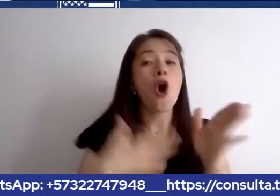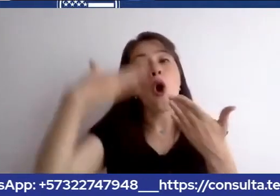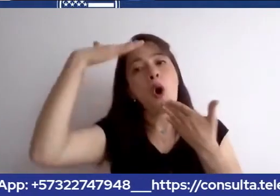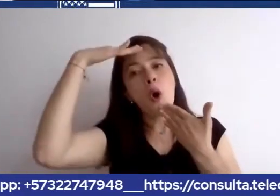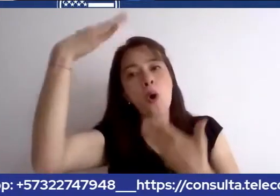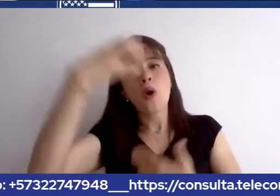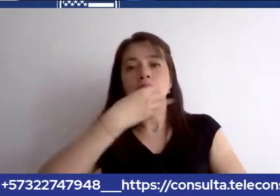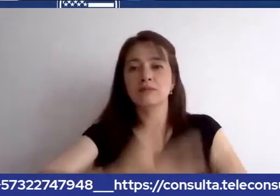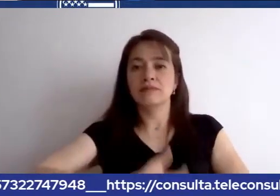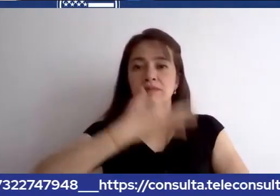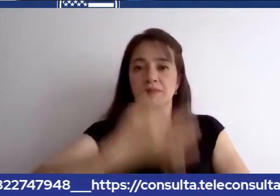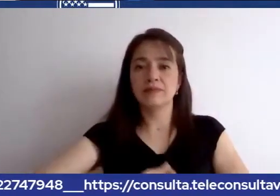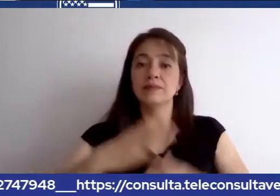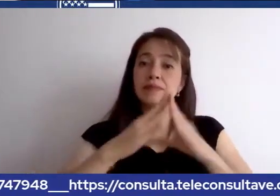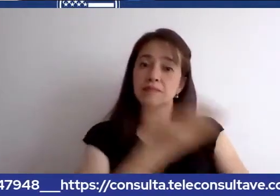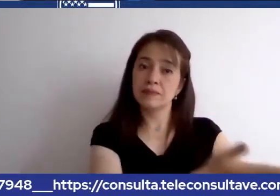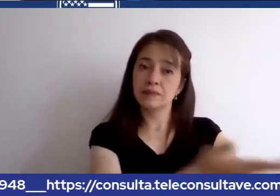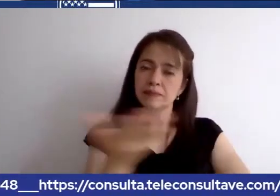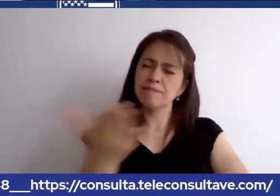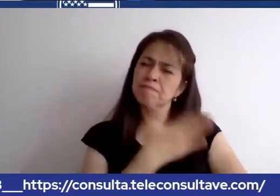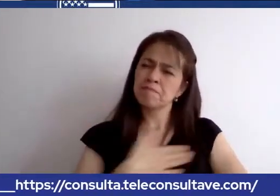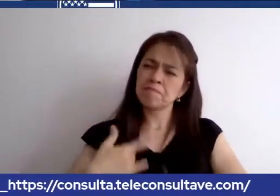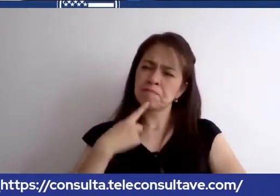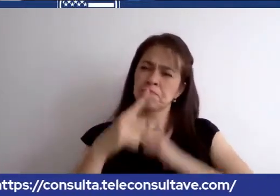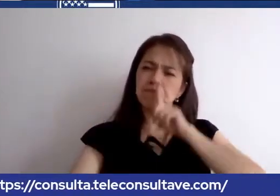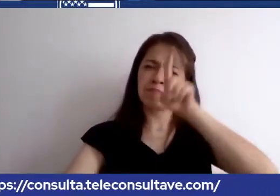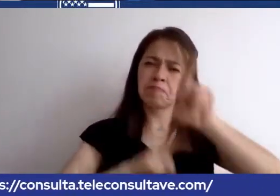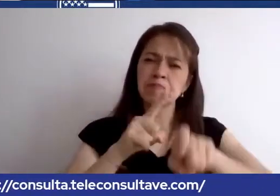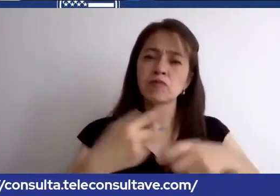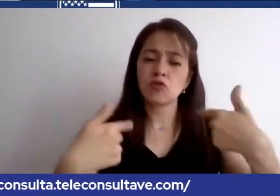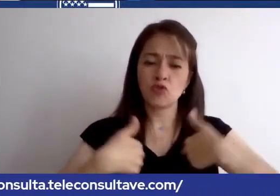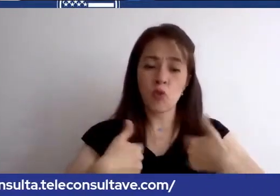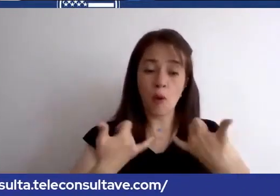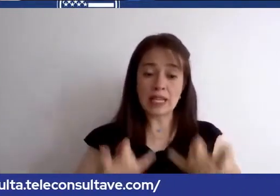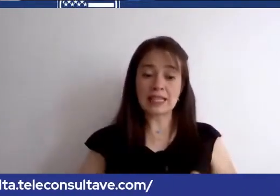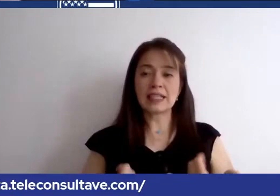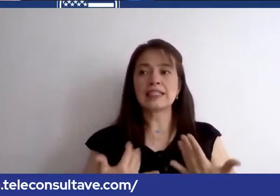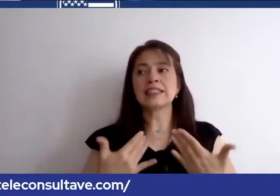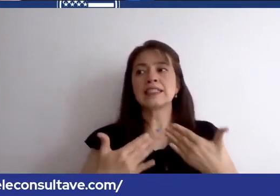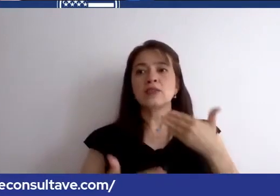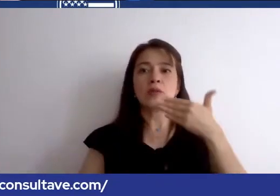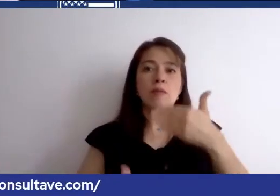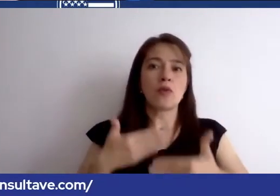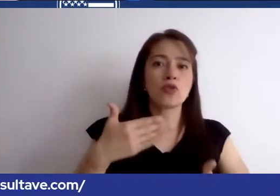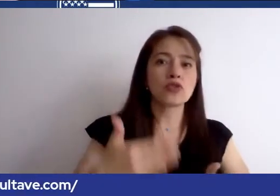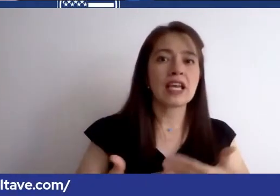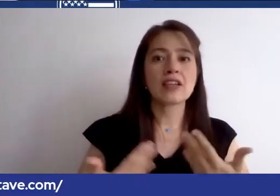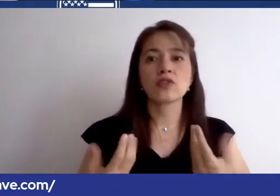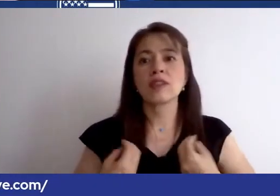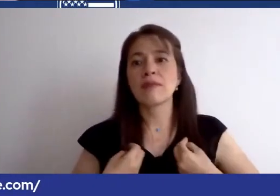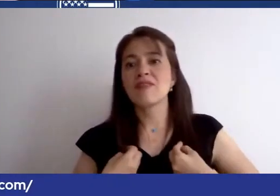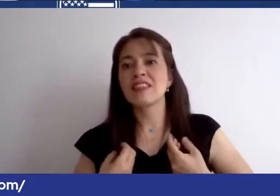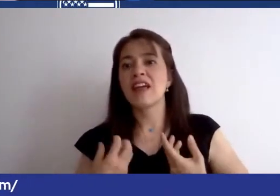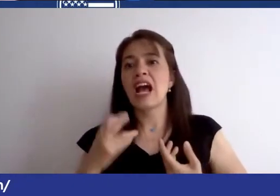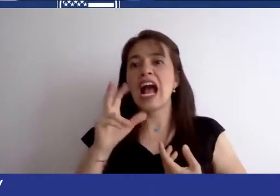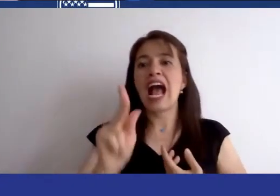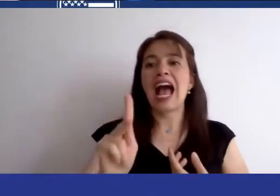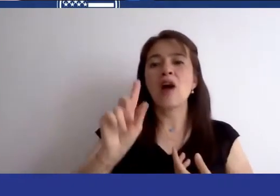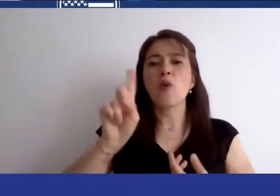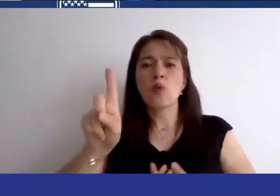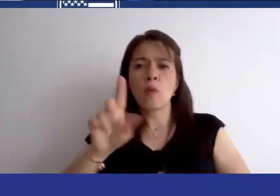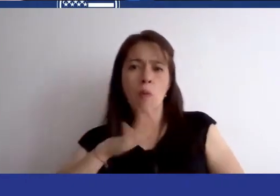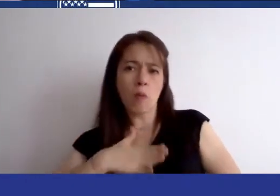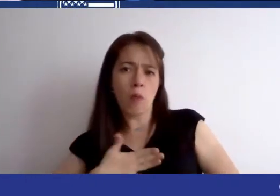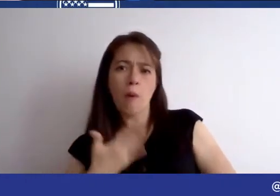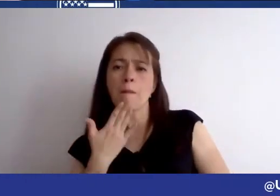tardes a todos les quería preguntar algo estoy en el proceso de mi vida k1 podría tramitar mi entrevista en otro